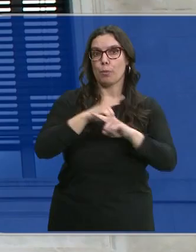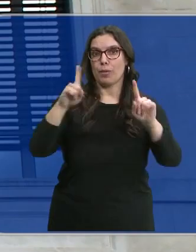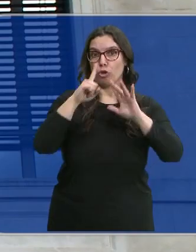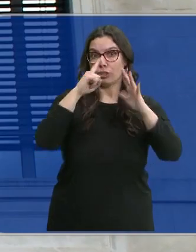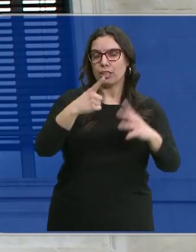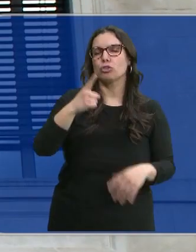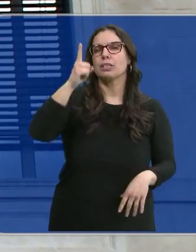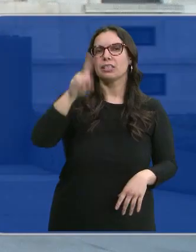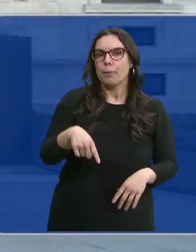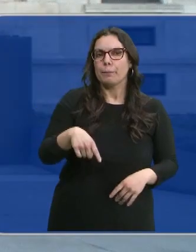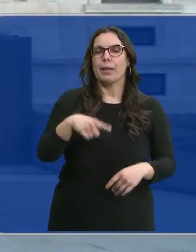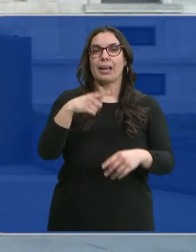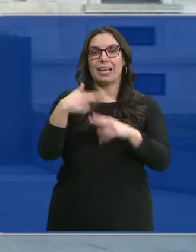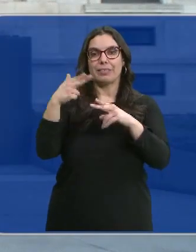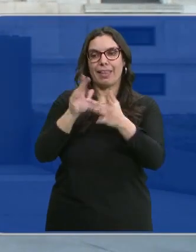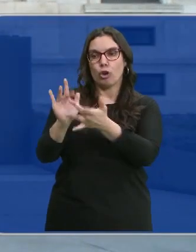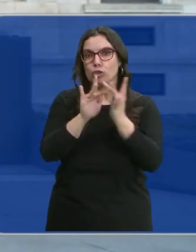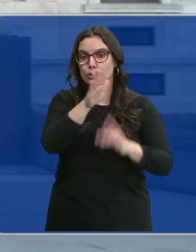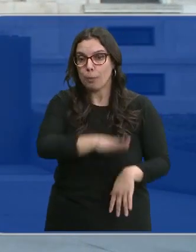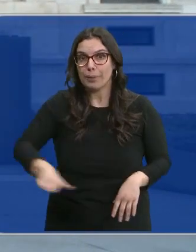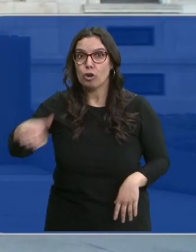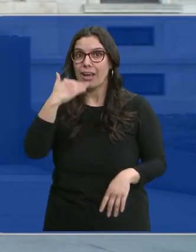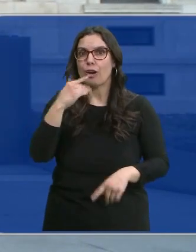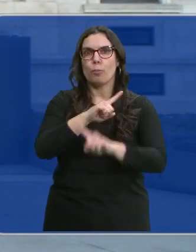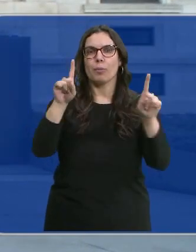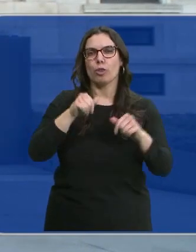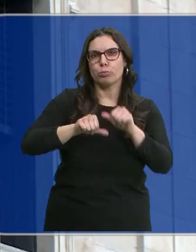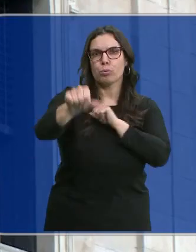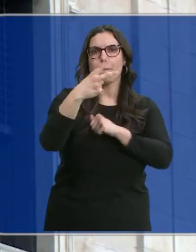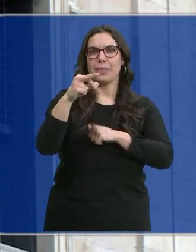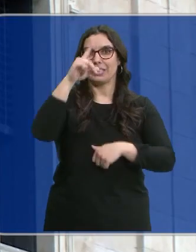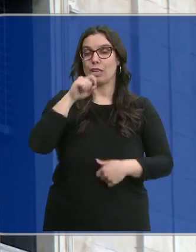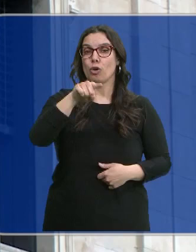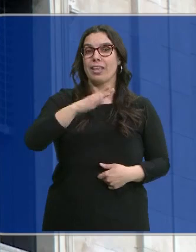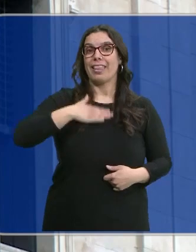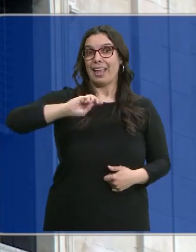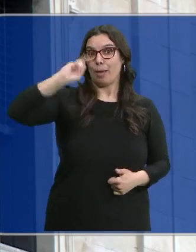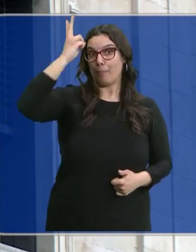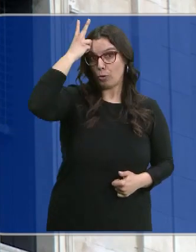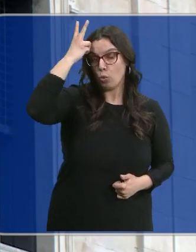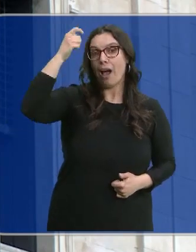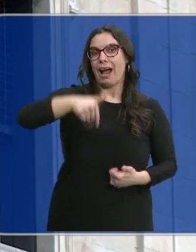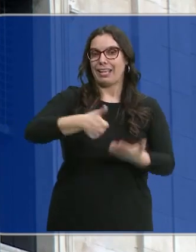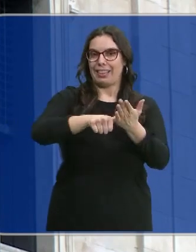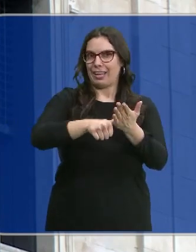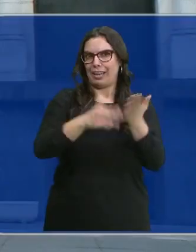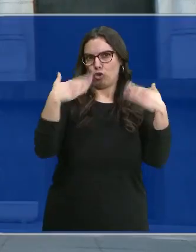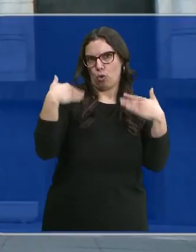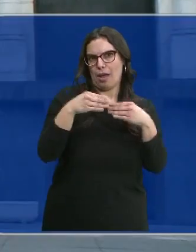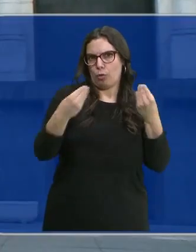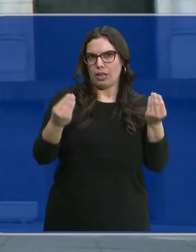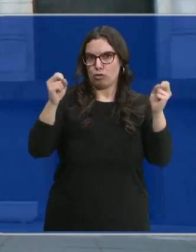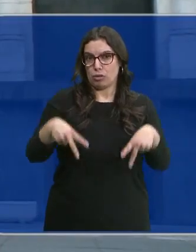seis y le prohíbe realizar actividades con menores durante 20 años. Al ser de nacionalidad peruana y encontrarse en España de manera